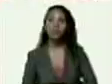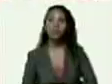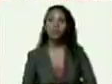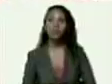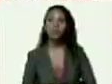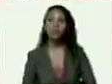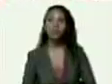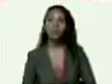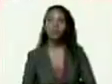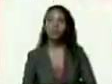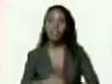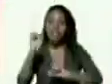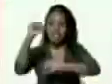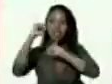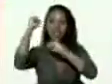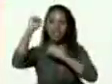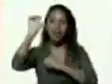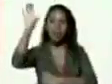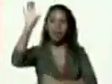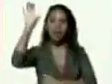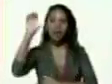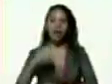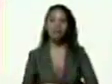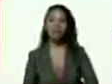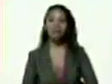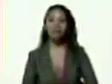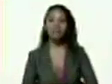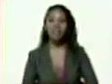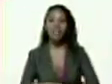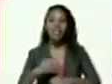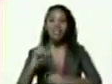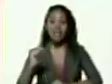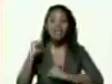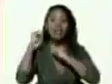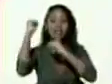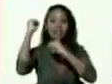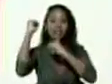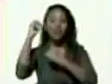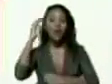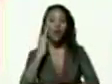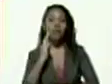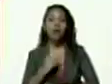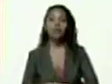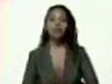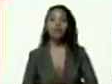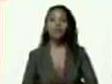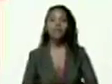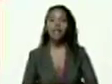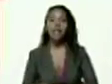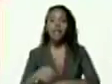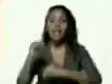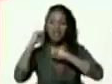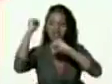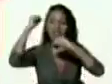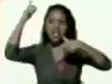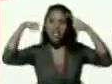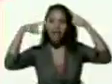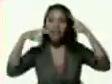que viva que patria que viva Bolívar que viva Chávez